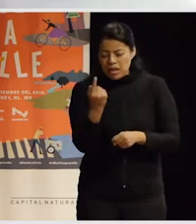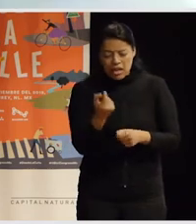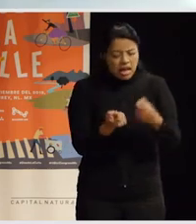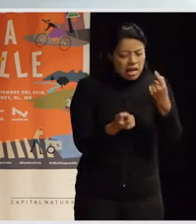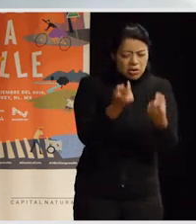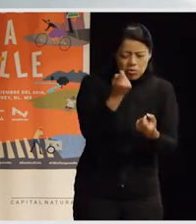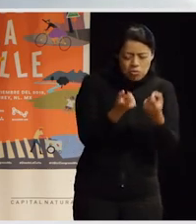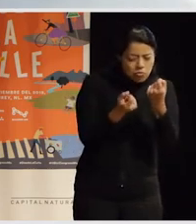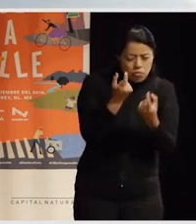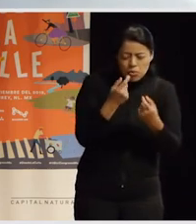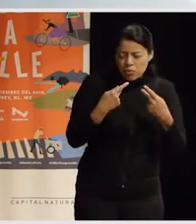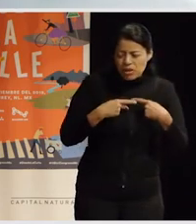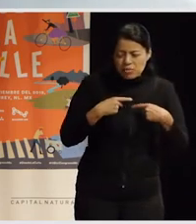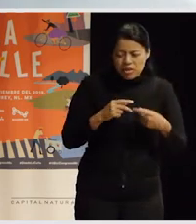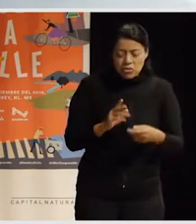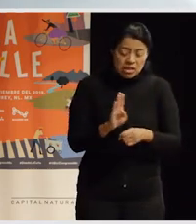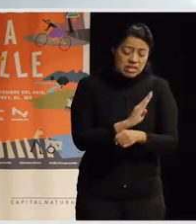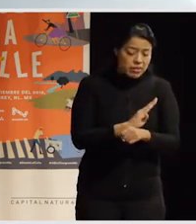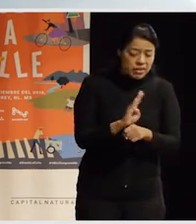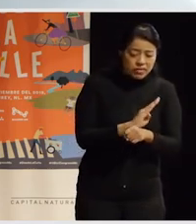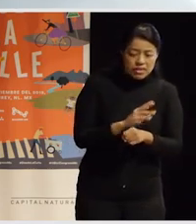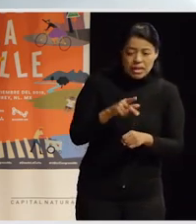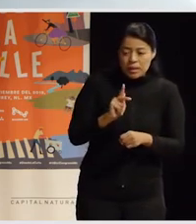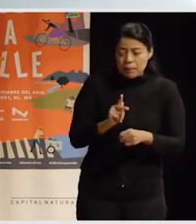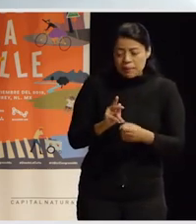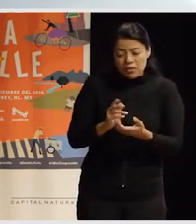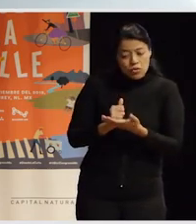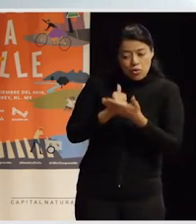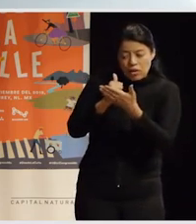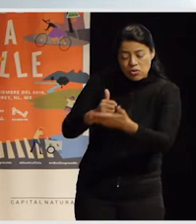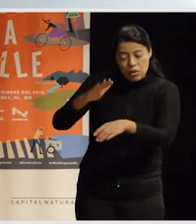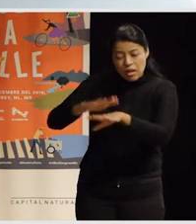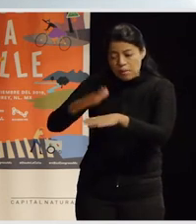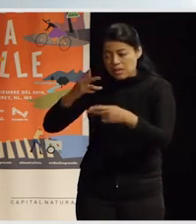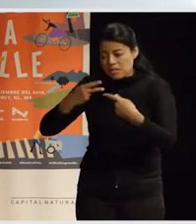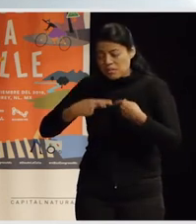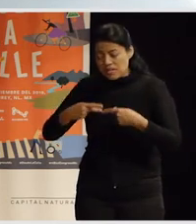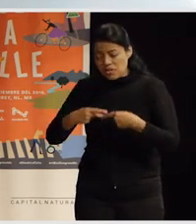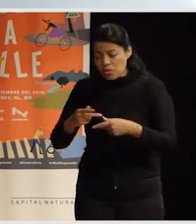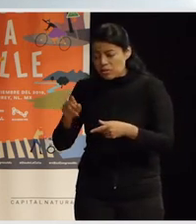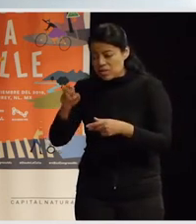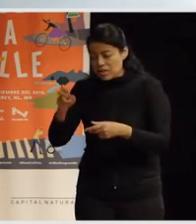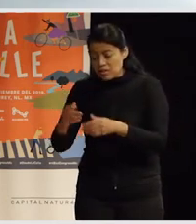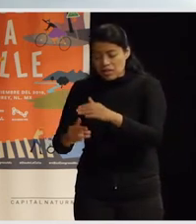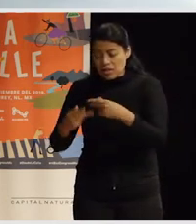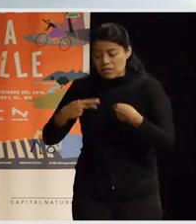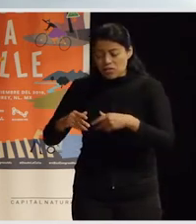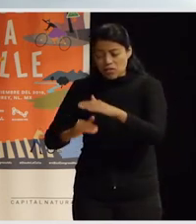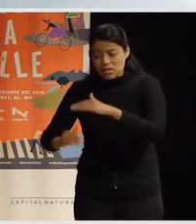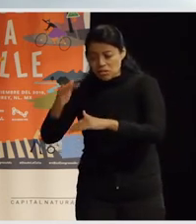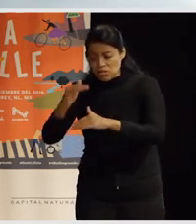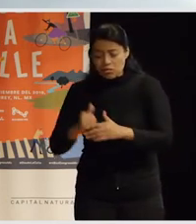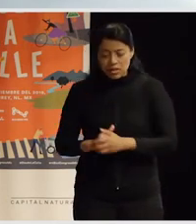privilegiados cuando hay cada vez más gente que no llega a unas condiciones mínimas para poder desarrollar su vida, ¿no? Y estamos en un